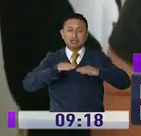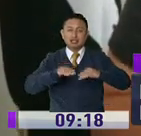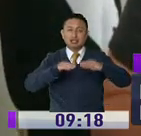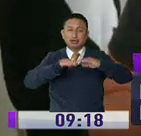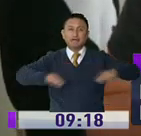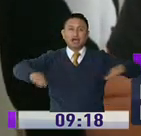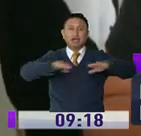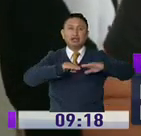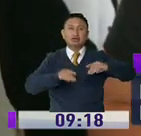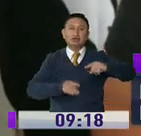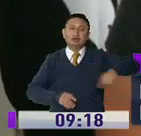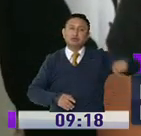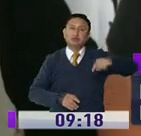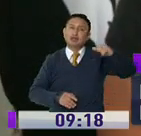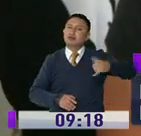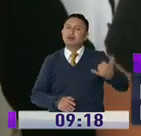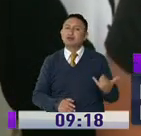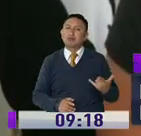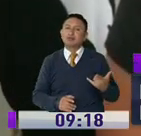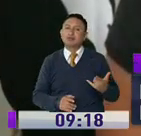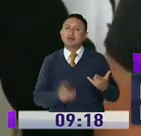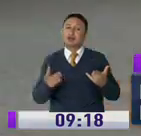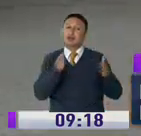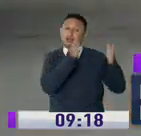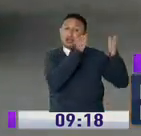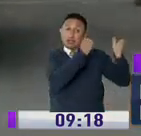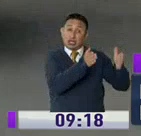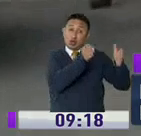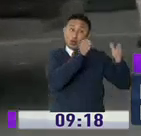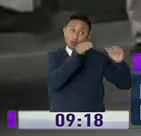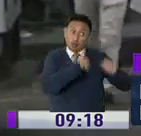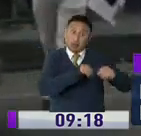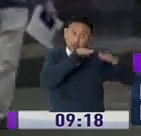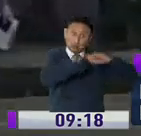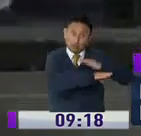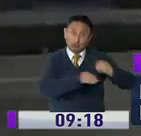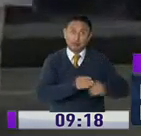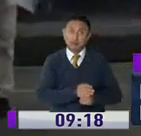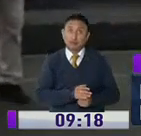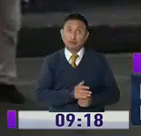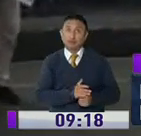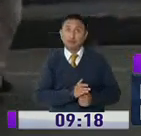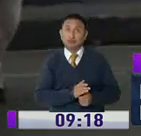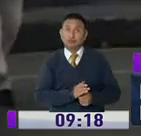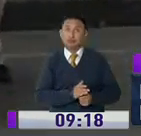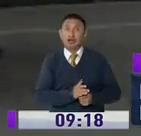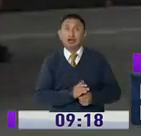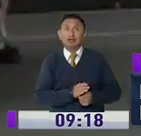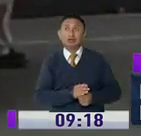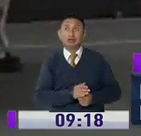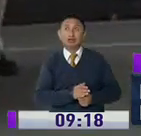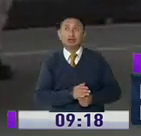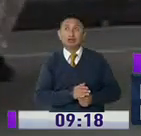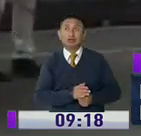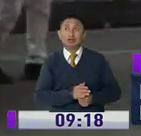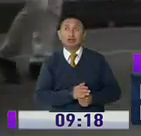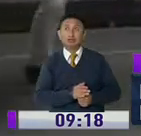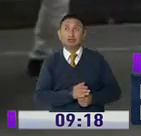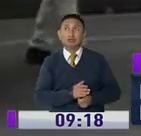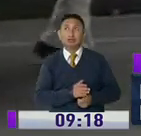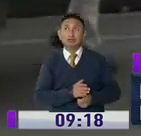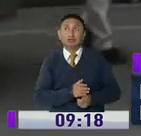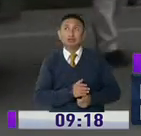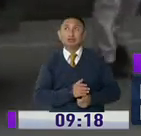verificar las condiciones, cómo están nuestras instalaciones en el cementerio. En Babaoyo hoy se tuvo una alarma en la cárcel, cuando se dio a conocer el